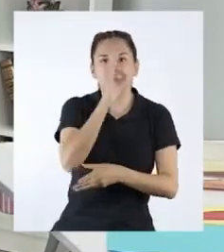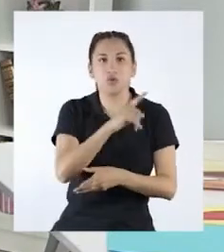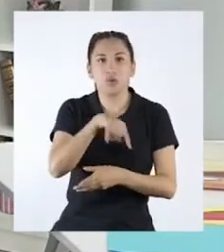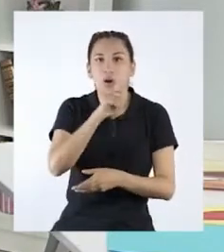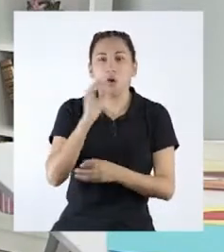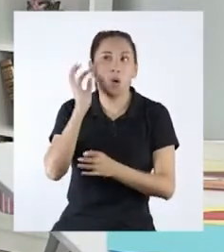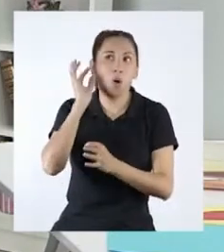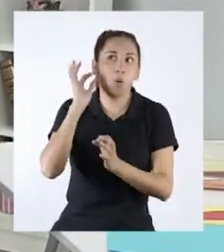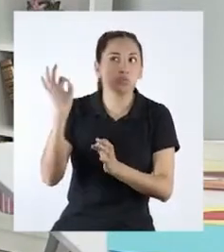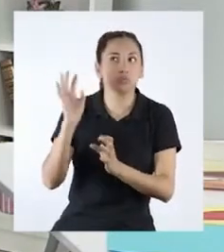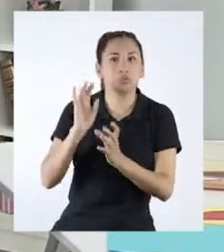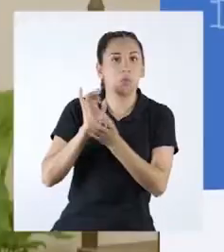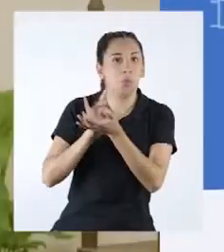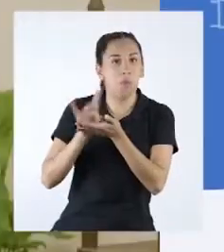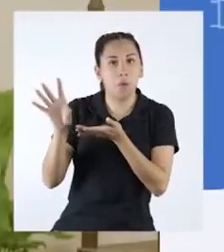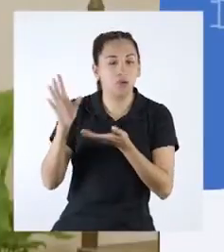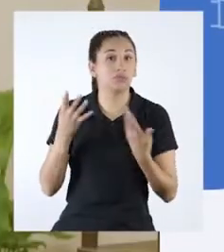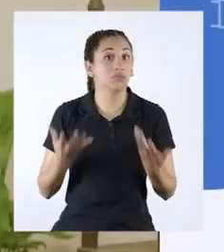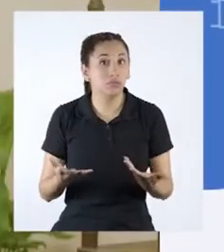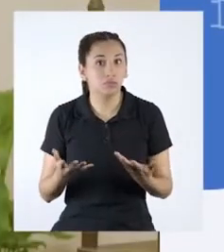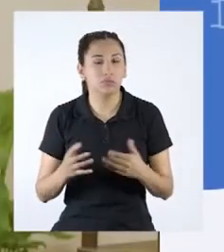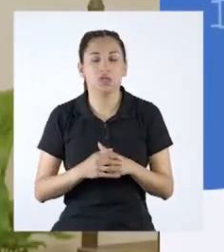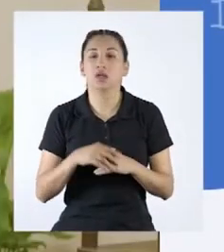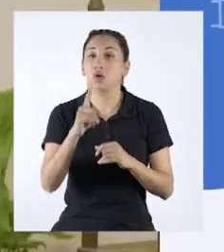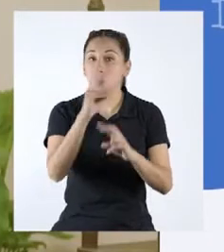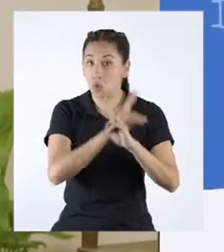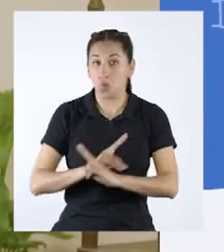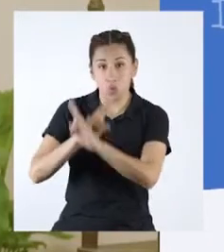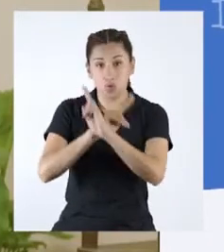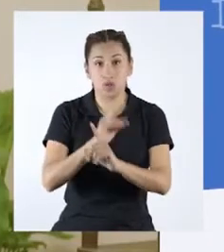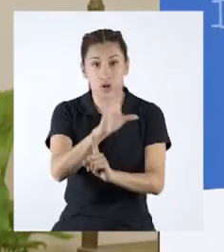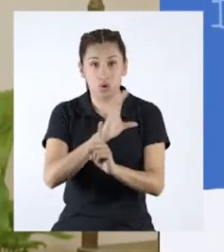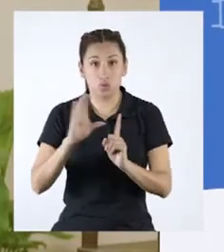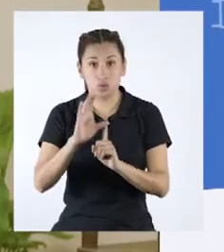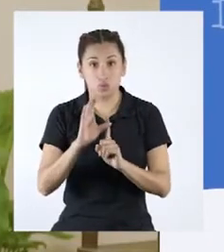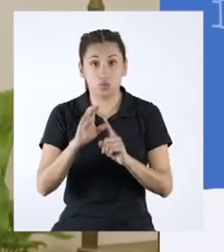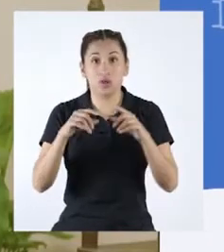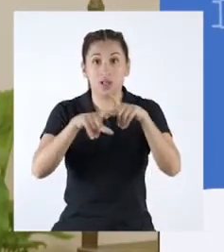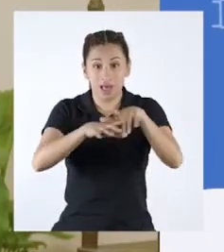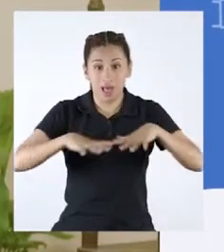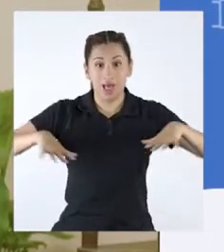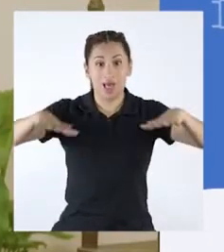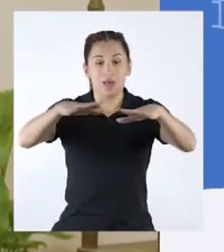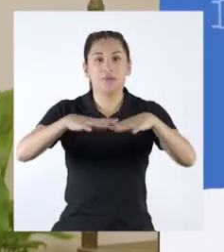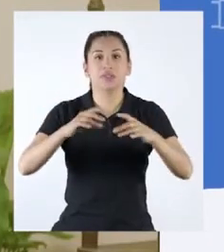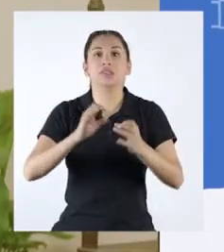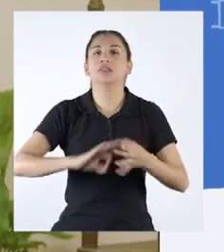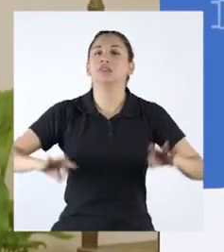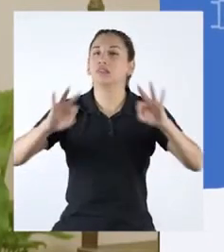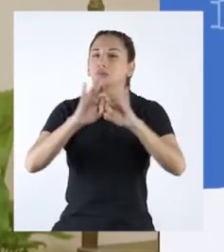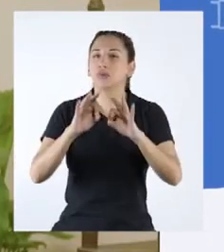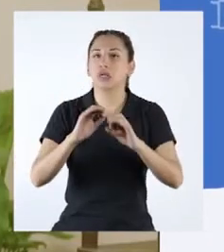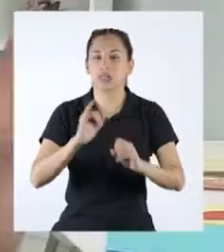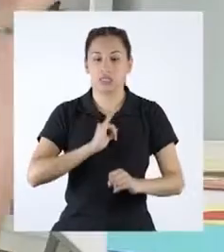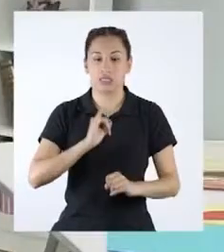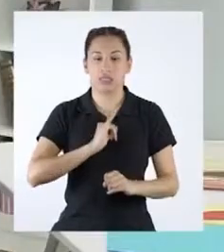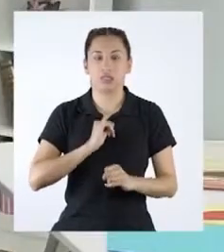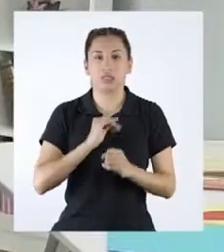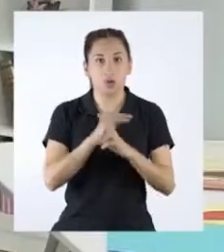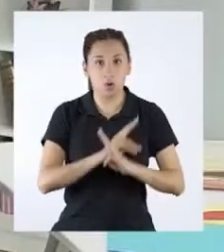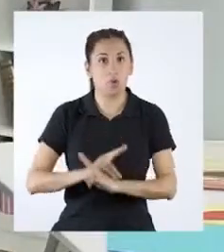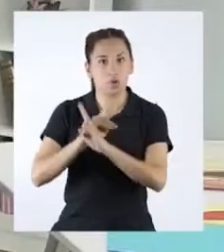nadie nunca podría volver a oír. Preservar nuestra cultura y patrimonios es preservar nuestra identidad.